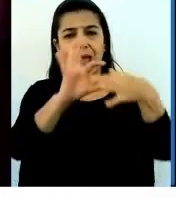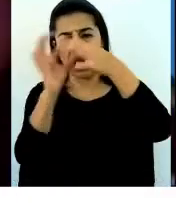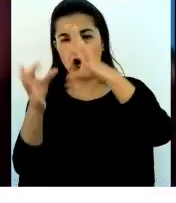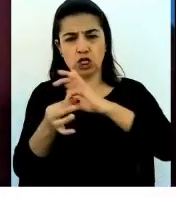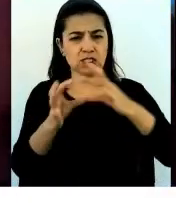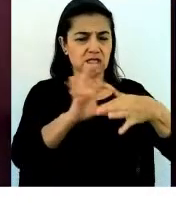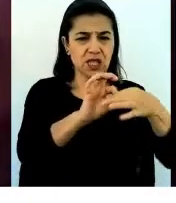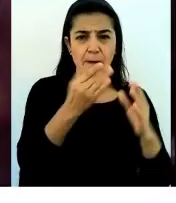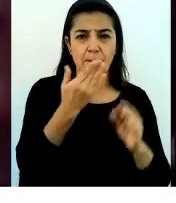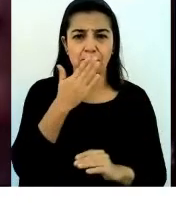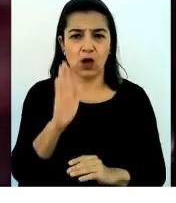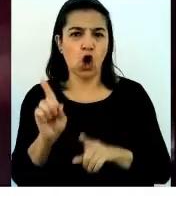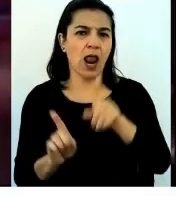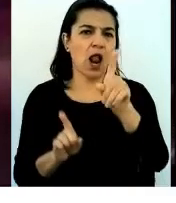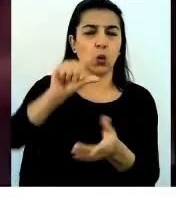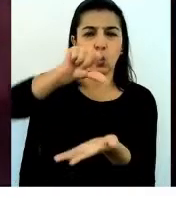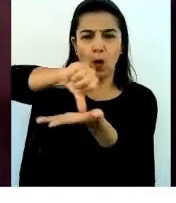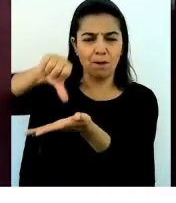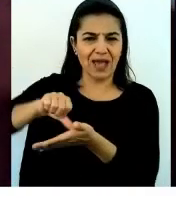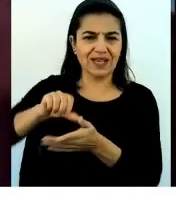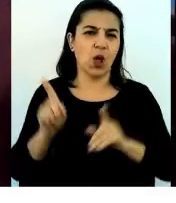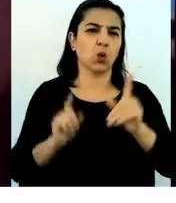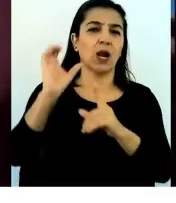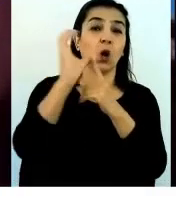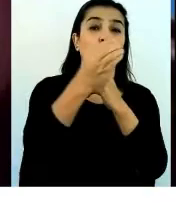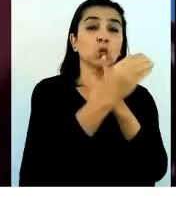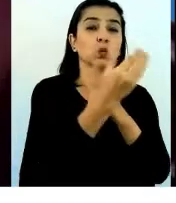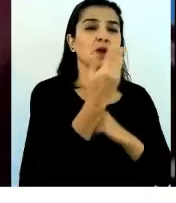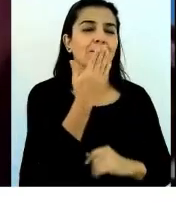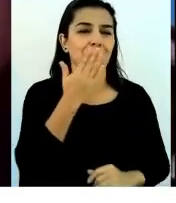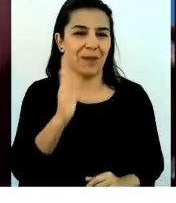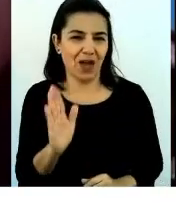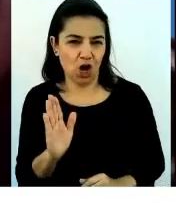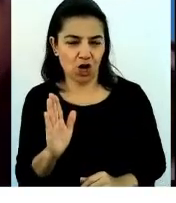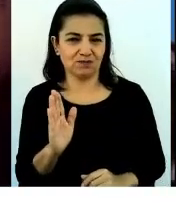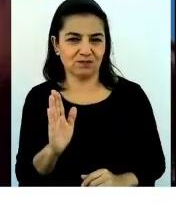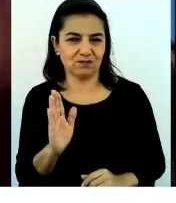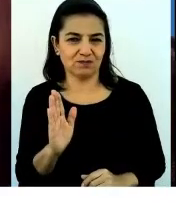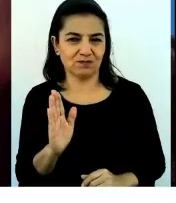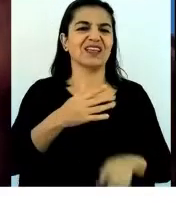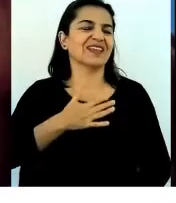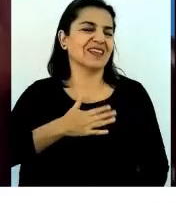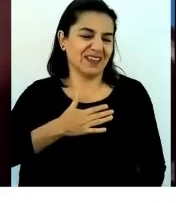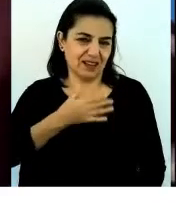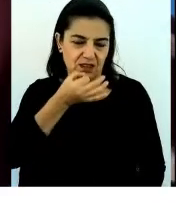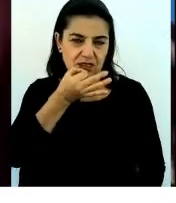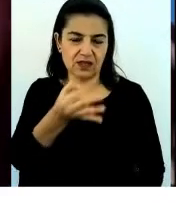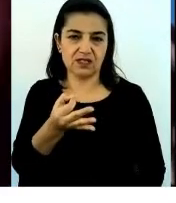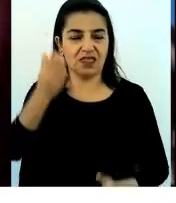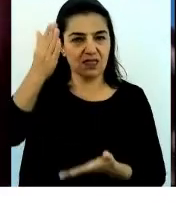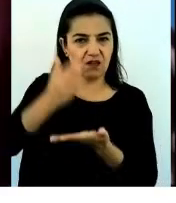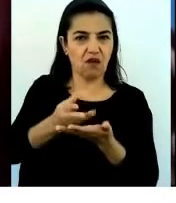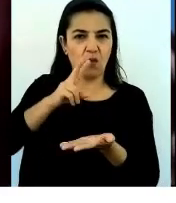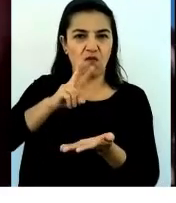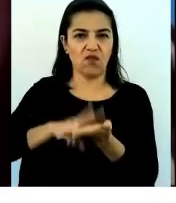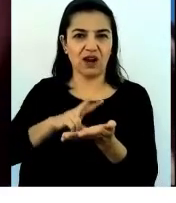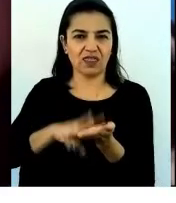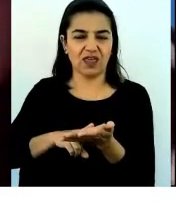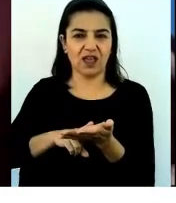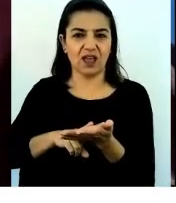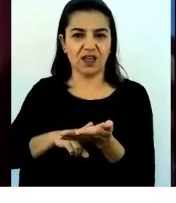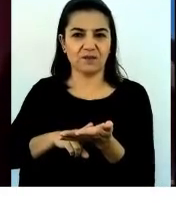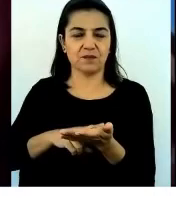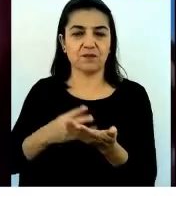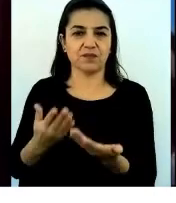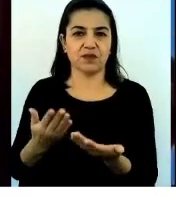países, o algunas culturas. Entonces, eso que quiero decir es que debemos de verdad parar